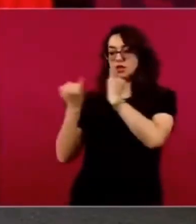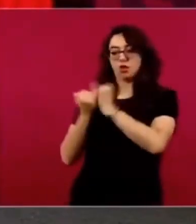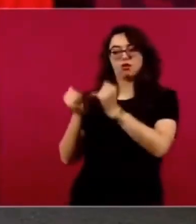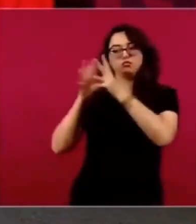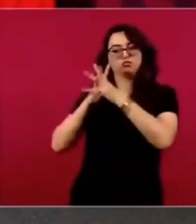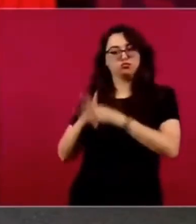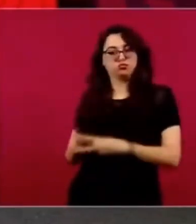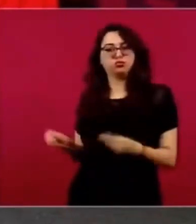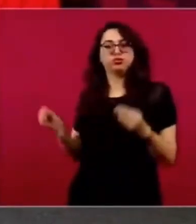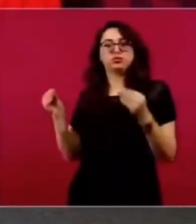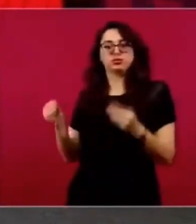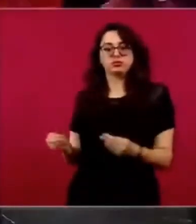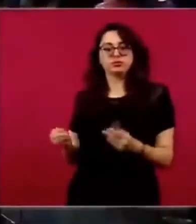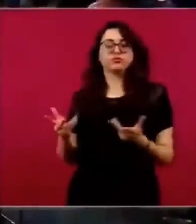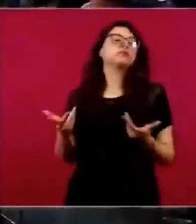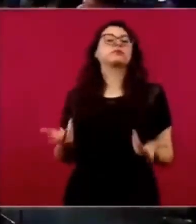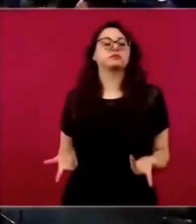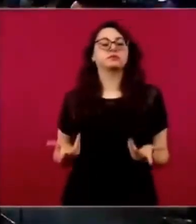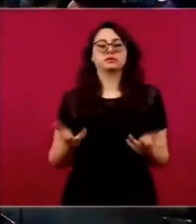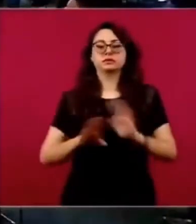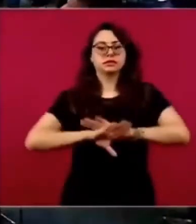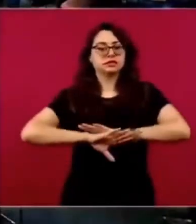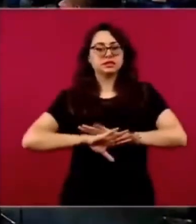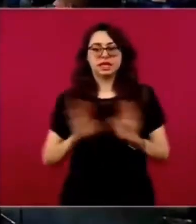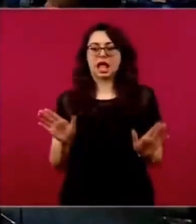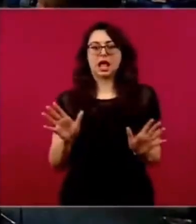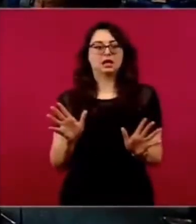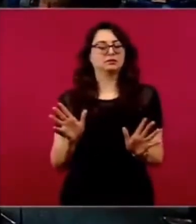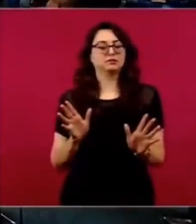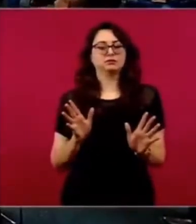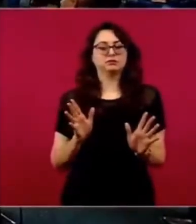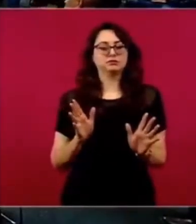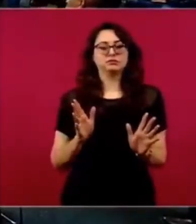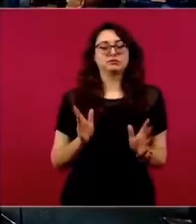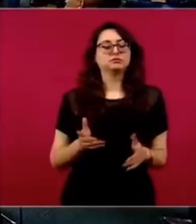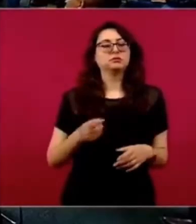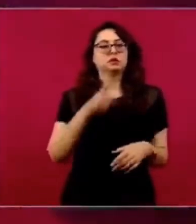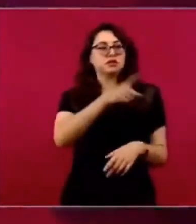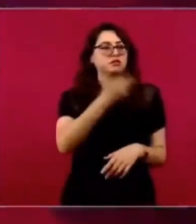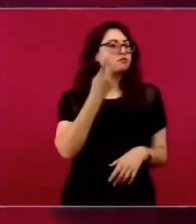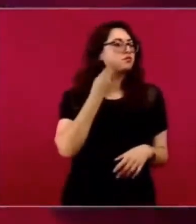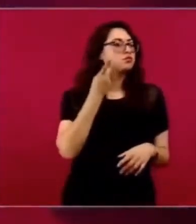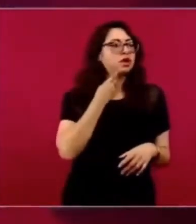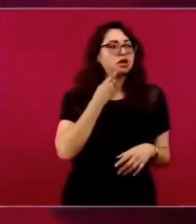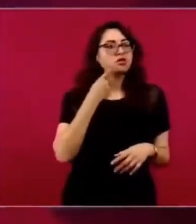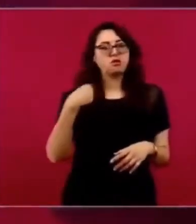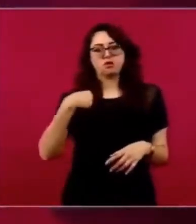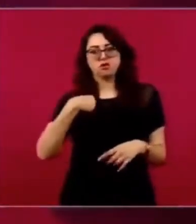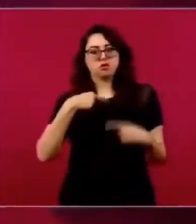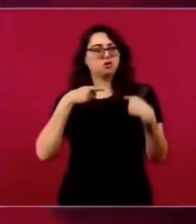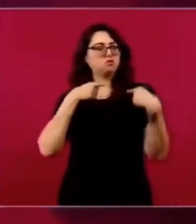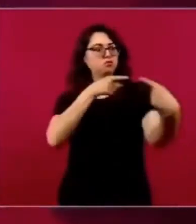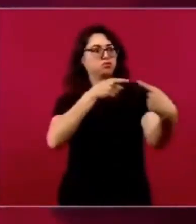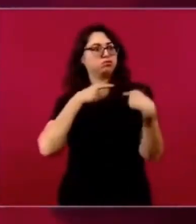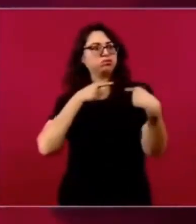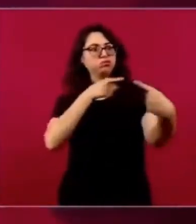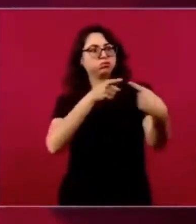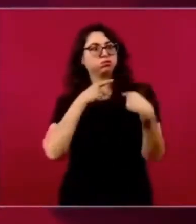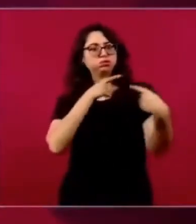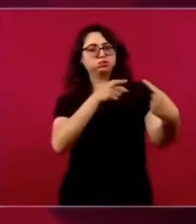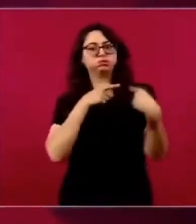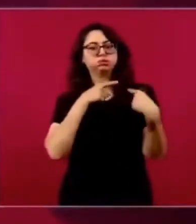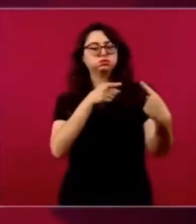muerte cruzada, y al mismo tiempo renuncia el presidente. O dos poderes van